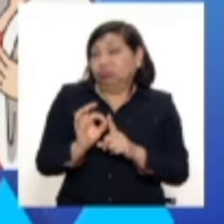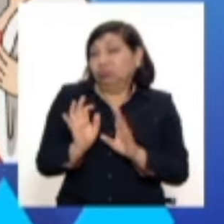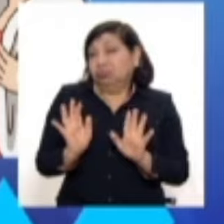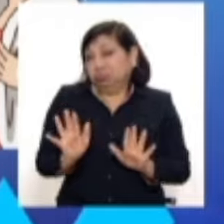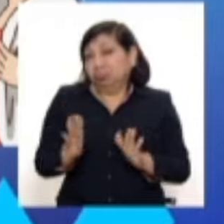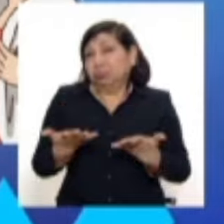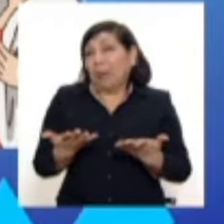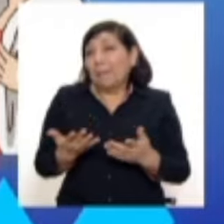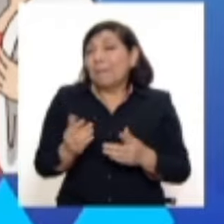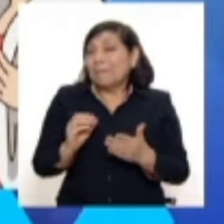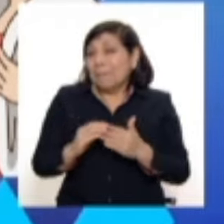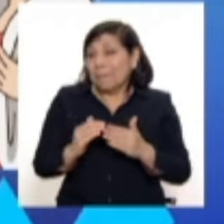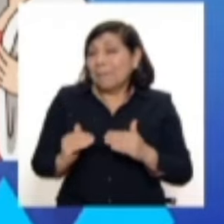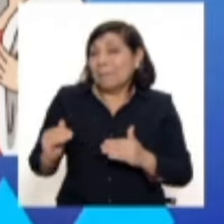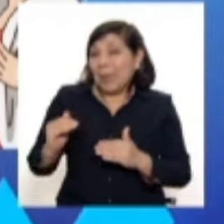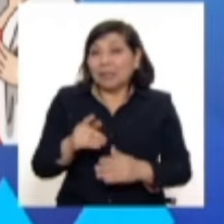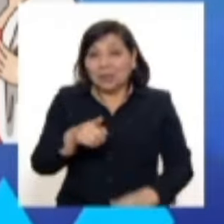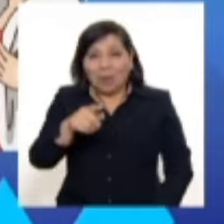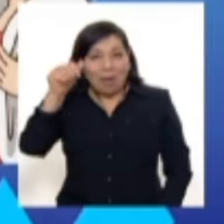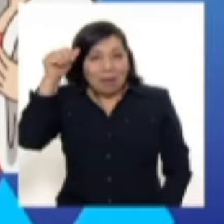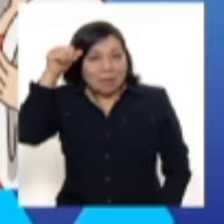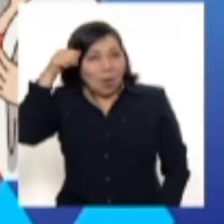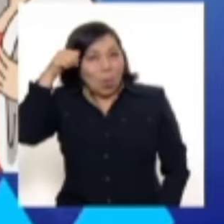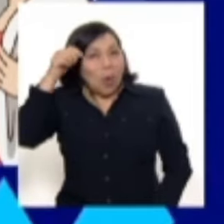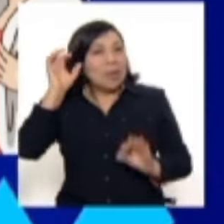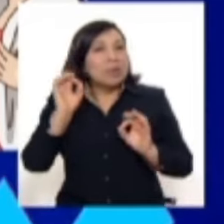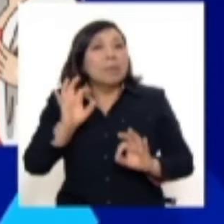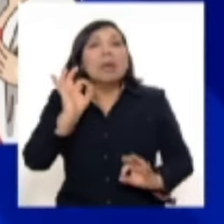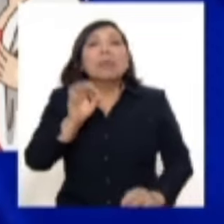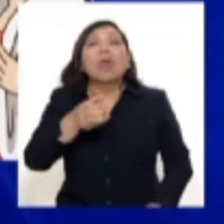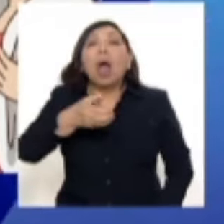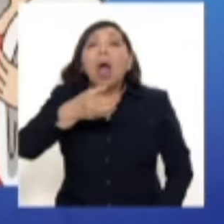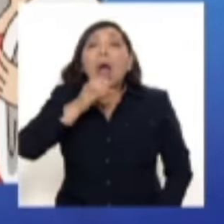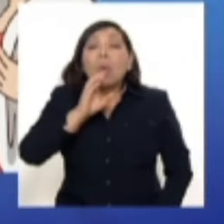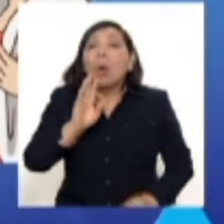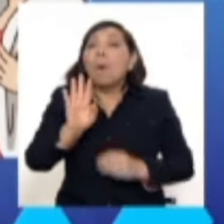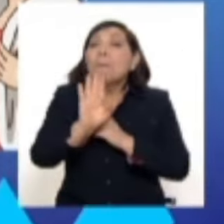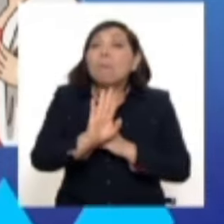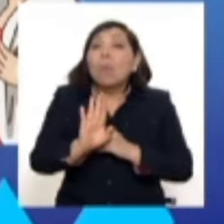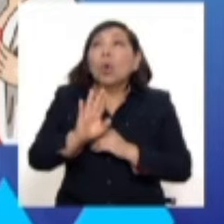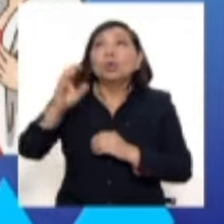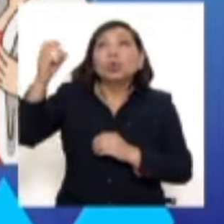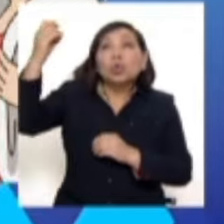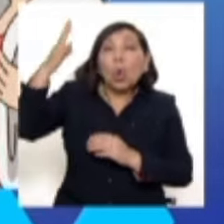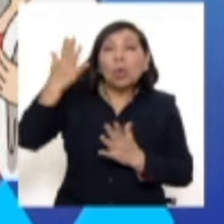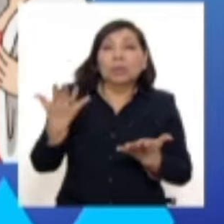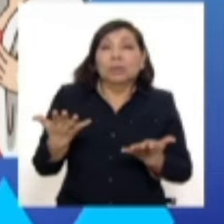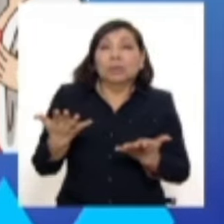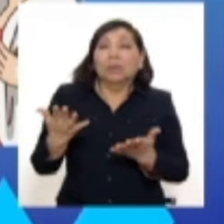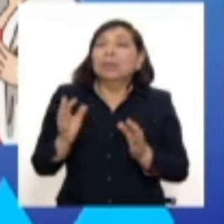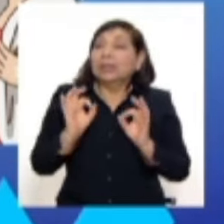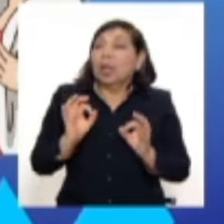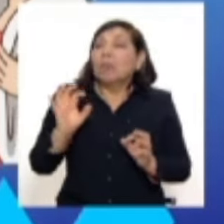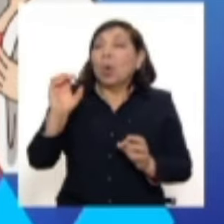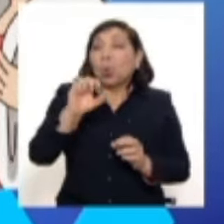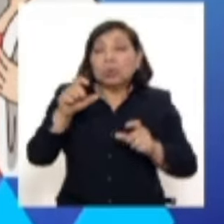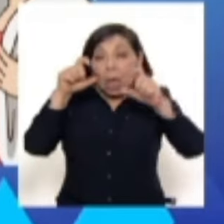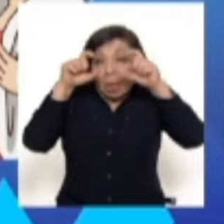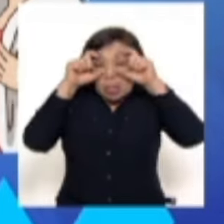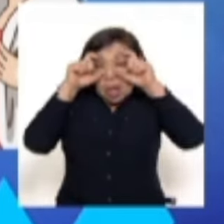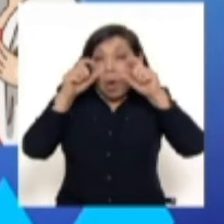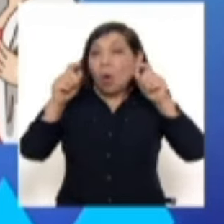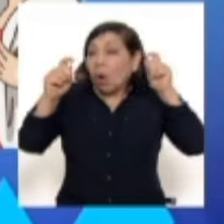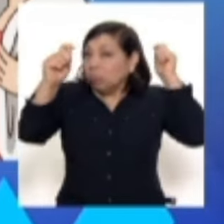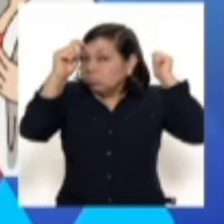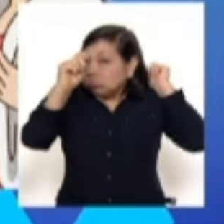sea aún mayor. Recuerda mantenerte hidratado, protégete de la radiación UV, usa gafas de